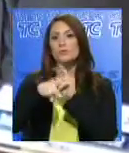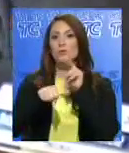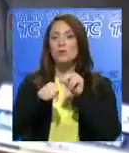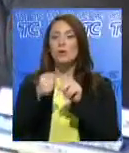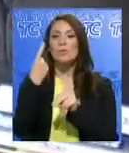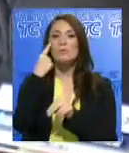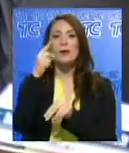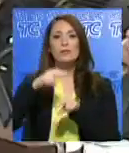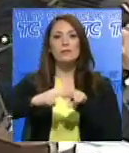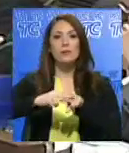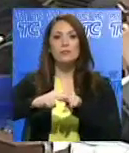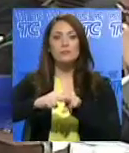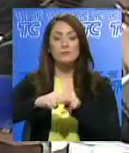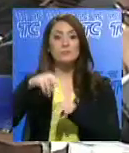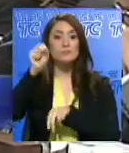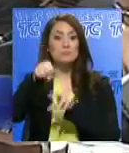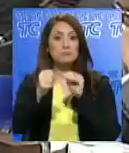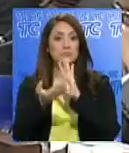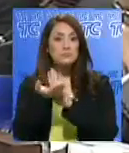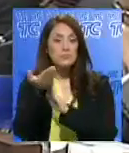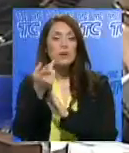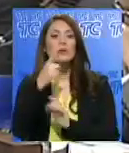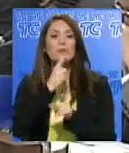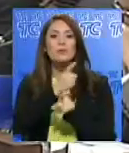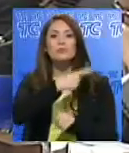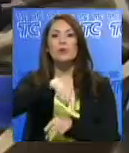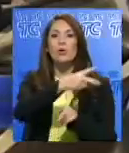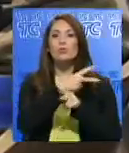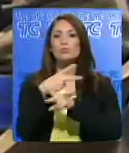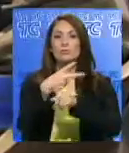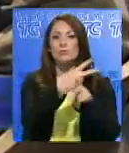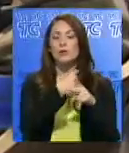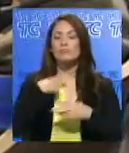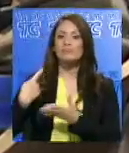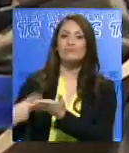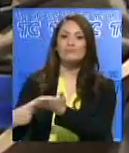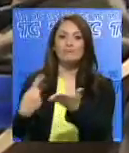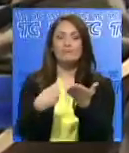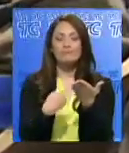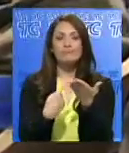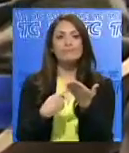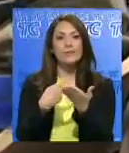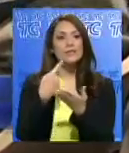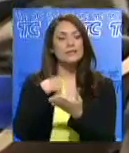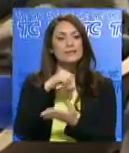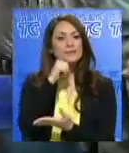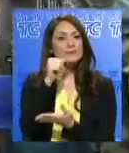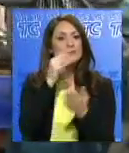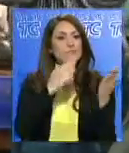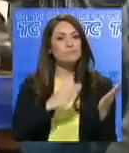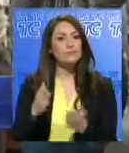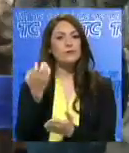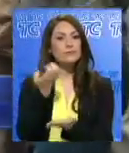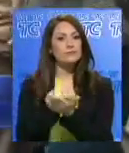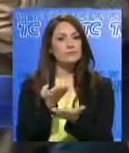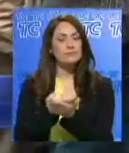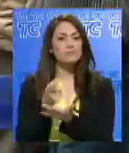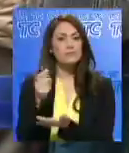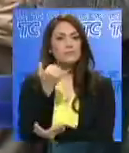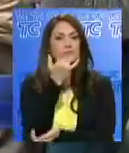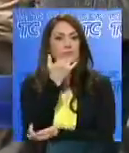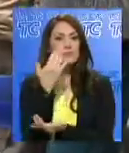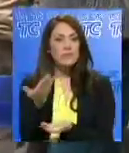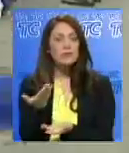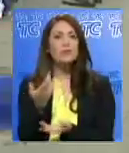servicio de taxis en la capital. Algunos concejales aseguran que las cifras a ser discutidas no corresponden a los costos referenciales